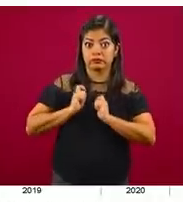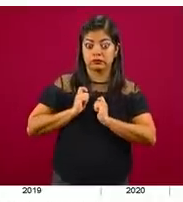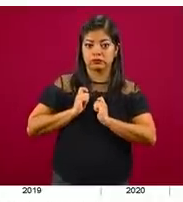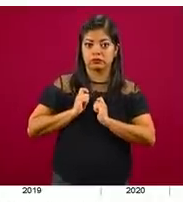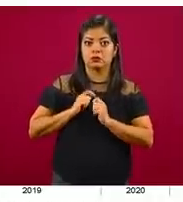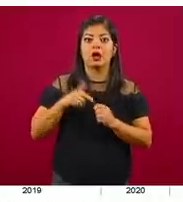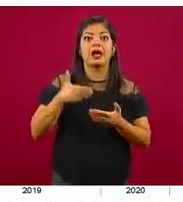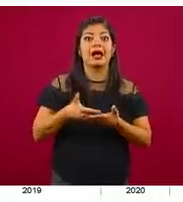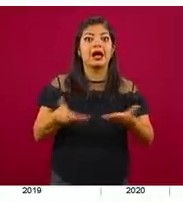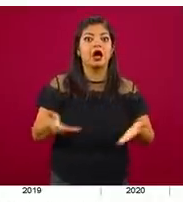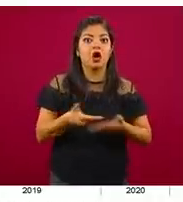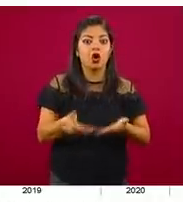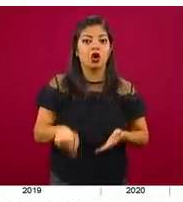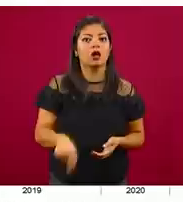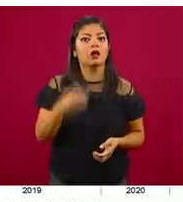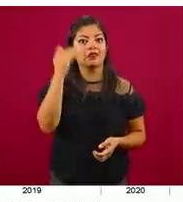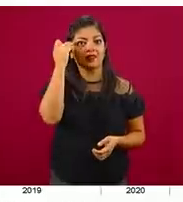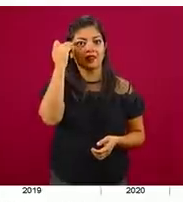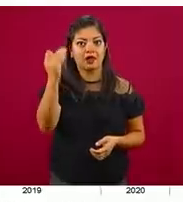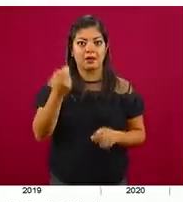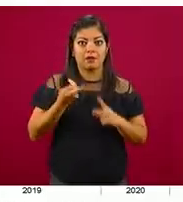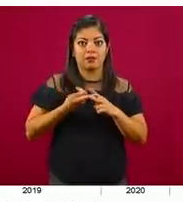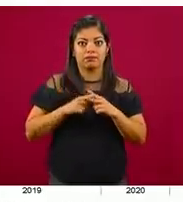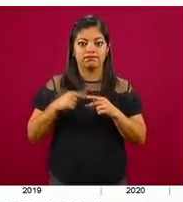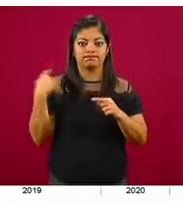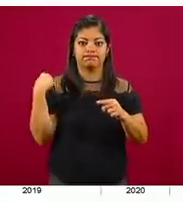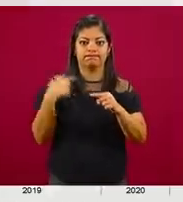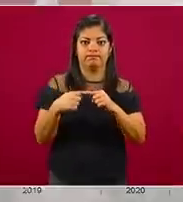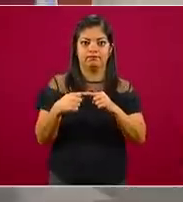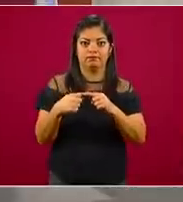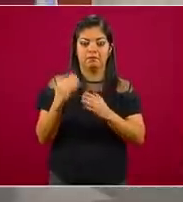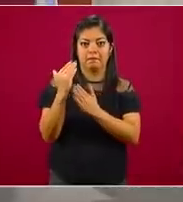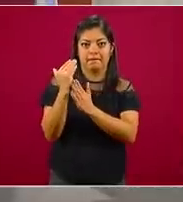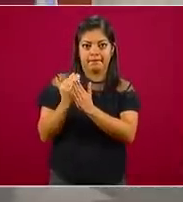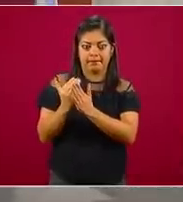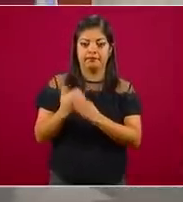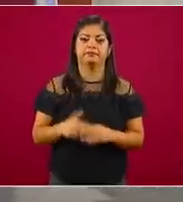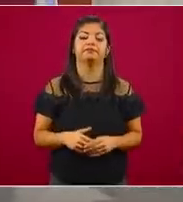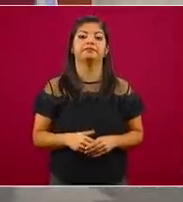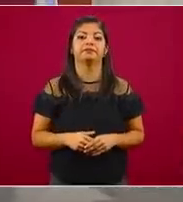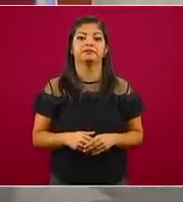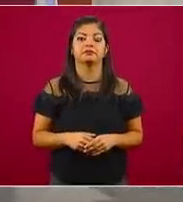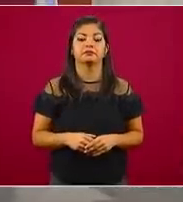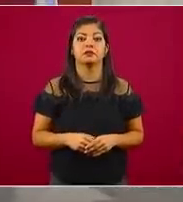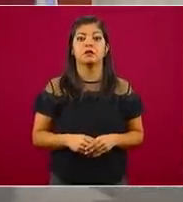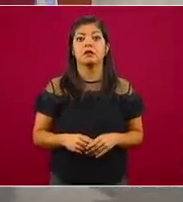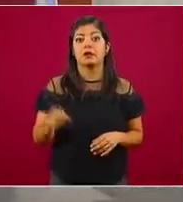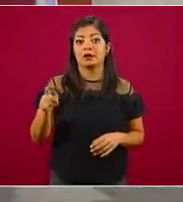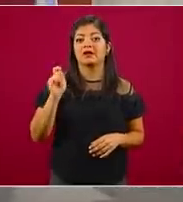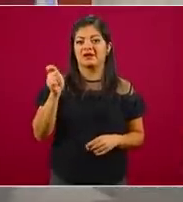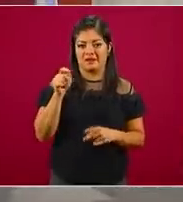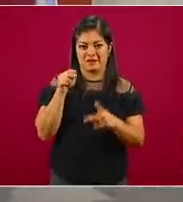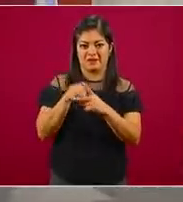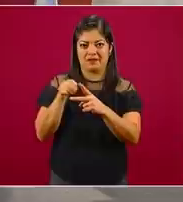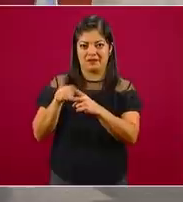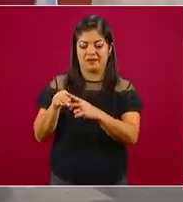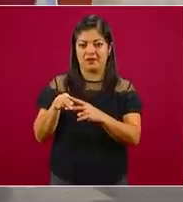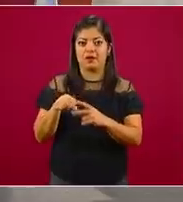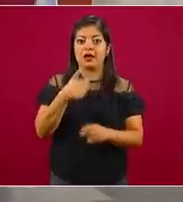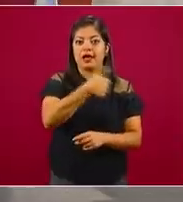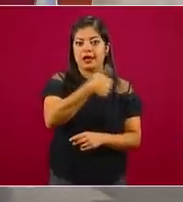comportamiento a partir de esa fecha. Adelante, por favor. Bueno, este es homicidio doloso por entidad